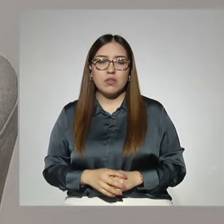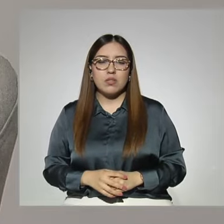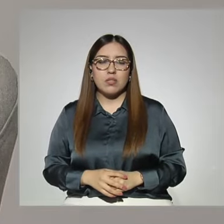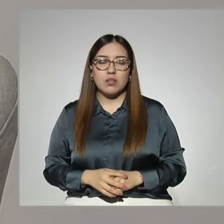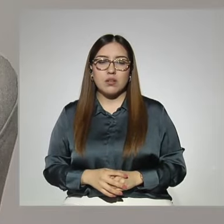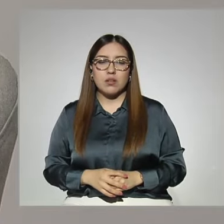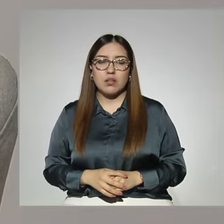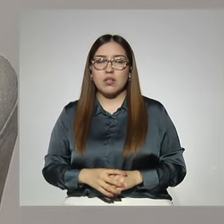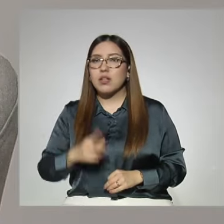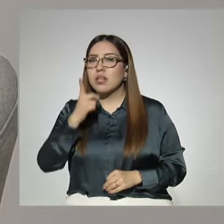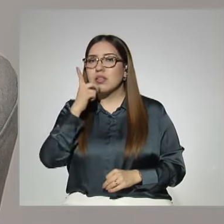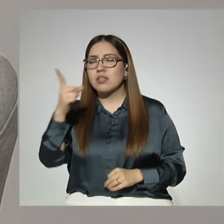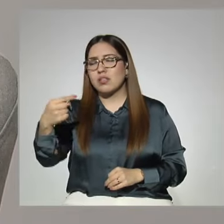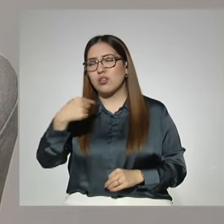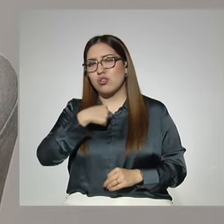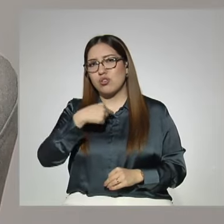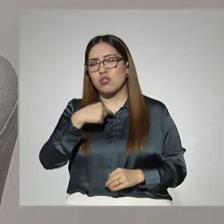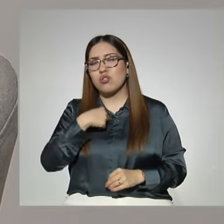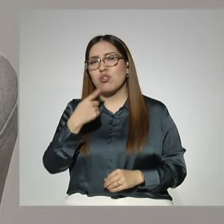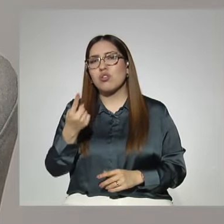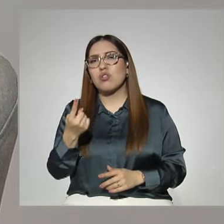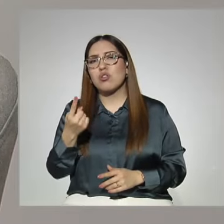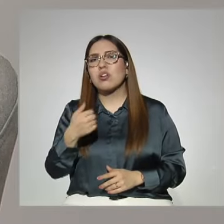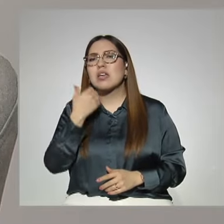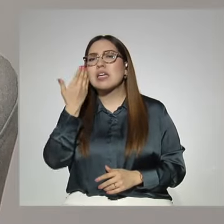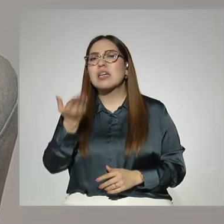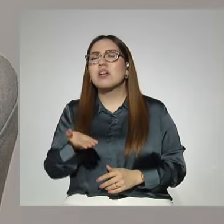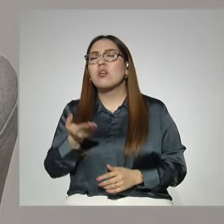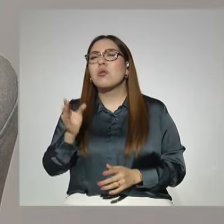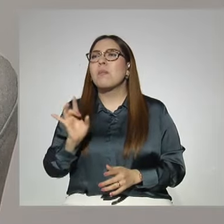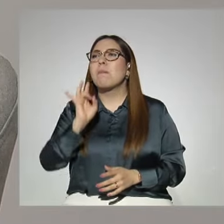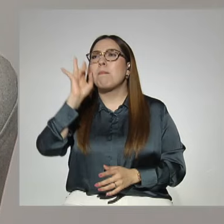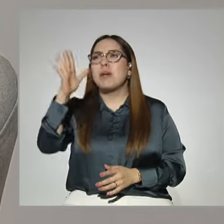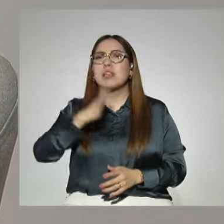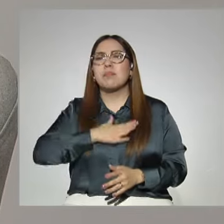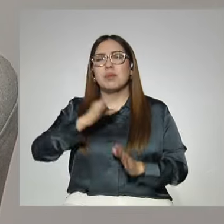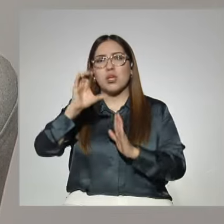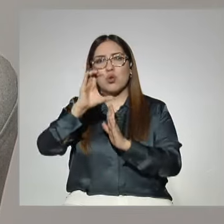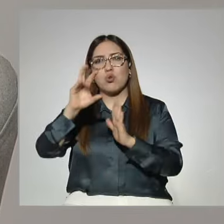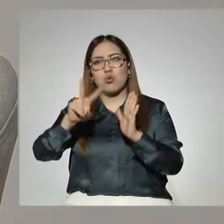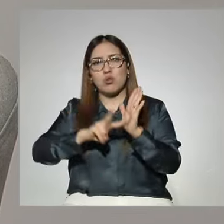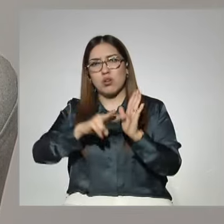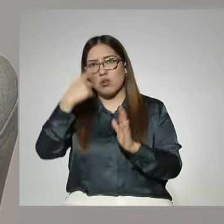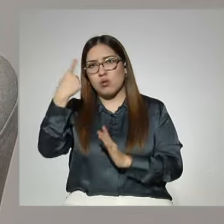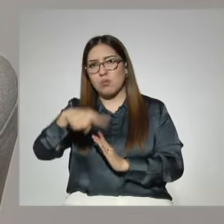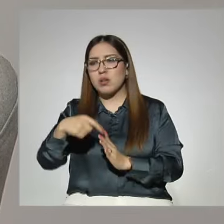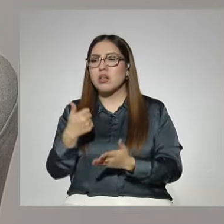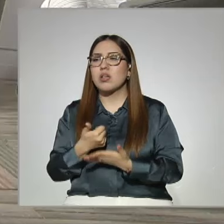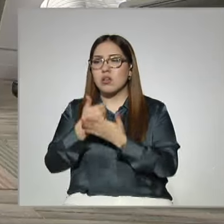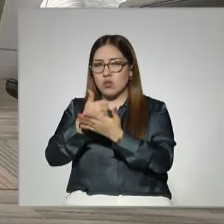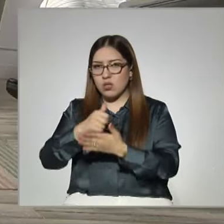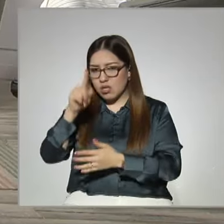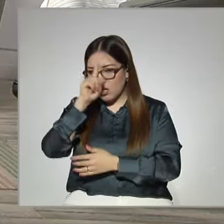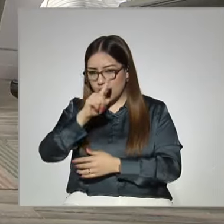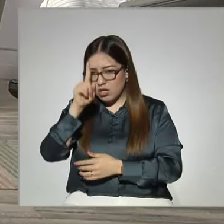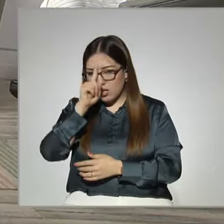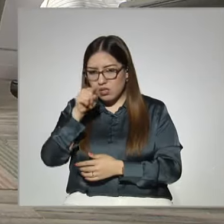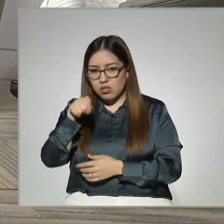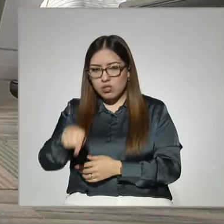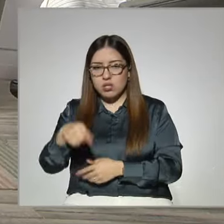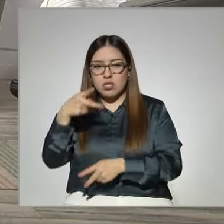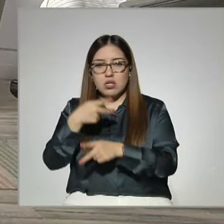pedagogo, me gustaría saber dónde puedo enviar mi currículum para elaborar dando asesoría en prepa en línea. ¿Se puede eso?